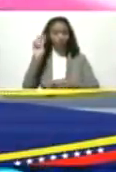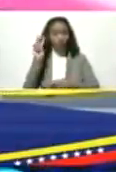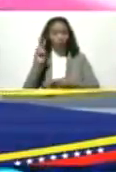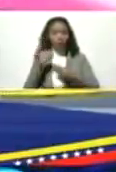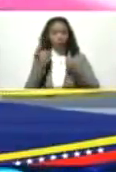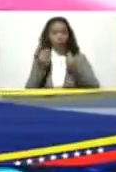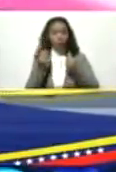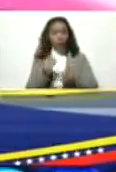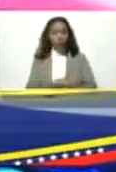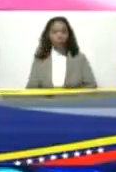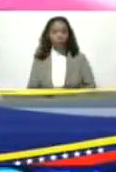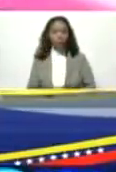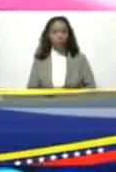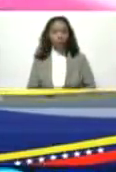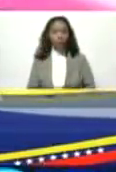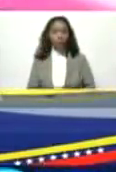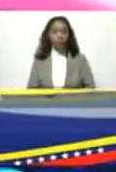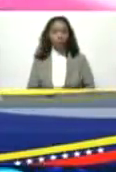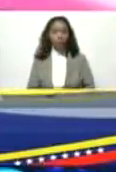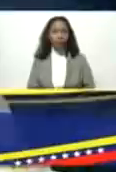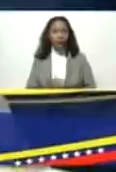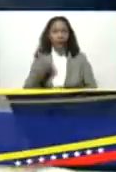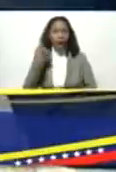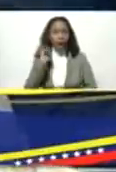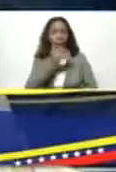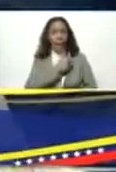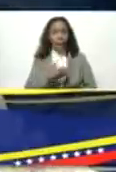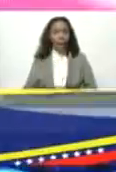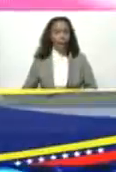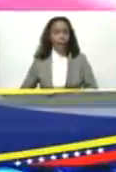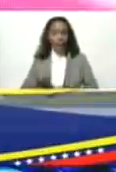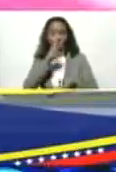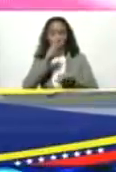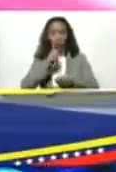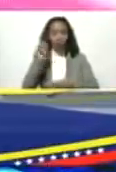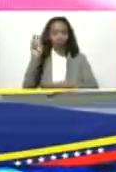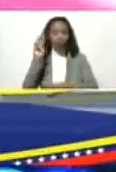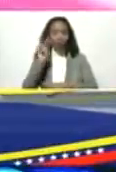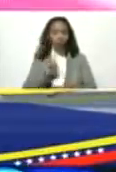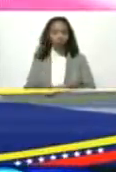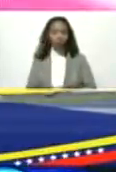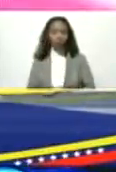Calixto Ortega está el presidente del Banco de Venezuela